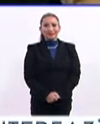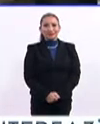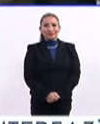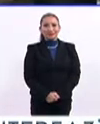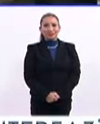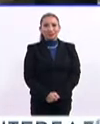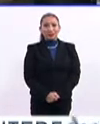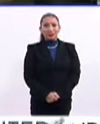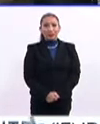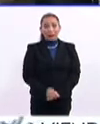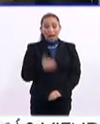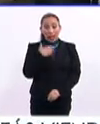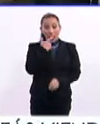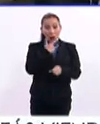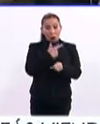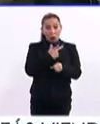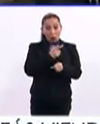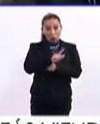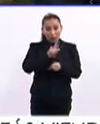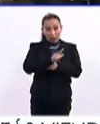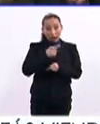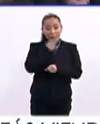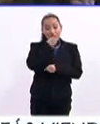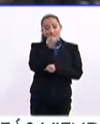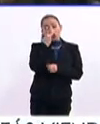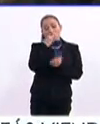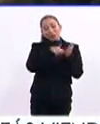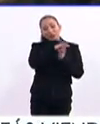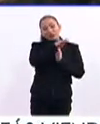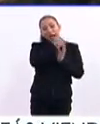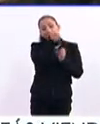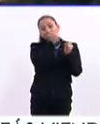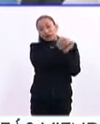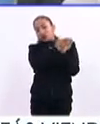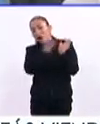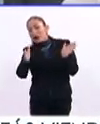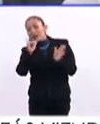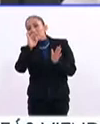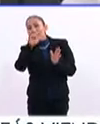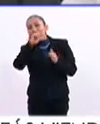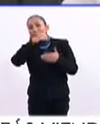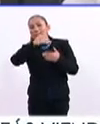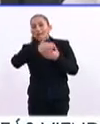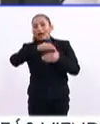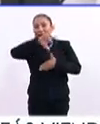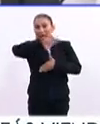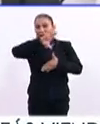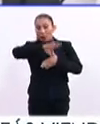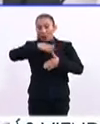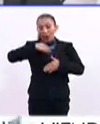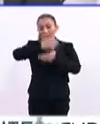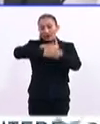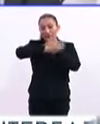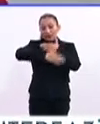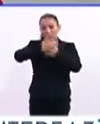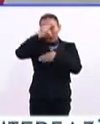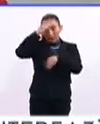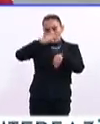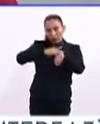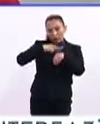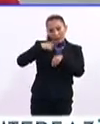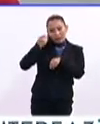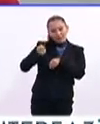en Guatemala se designó al 2019 como el Año Iberoamericano de los Archivos para la Memoria y la Transparencia.